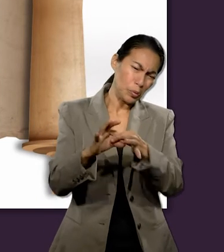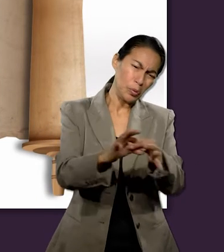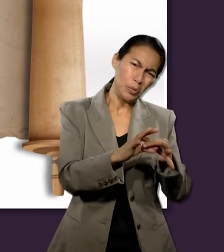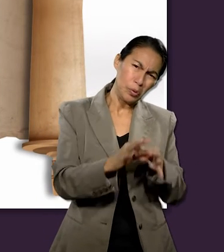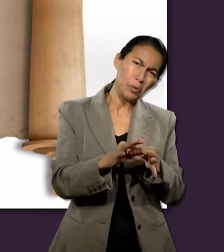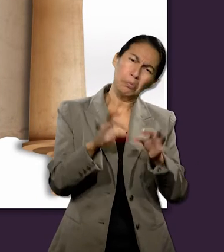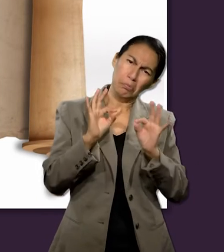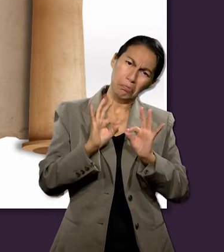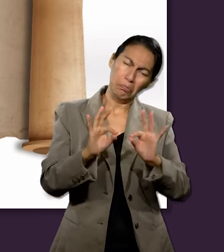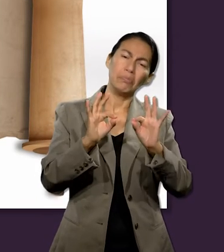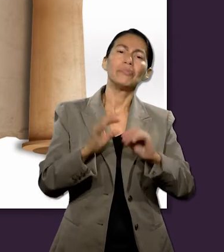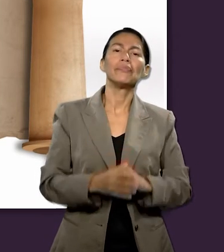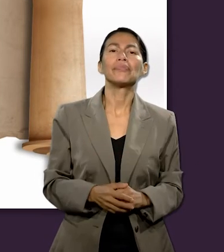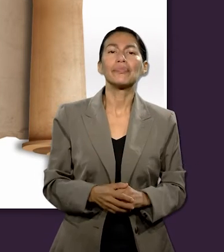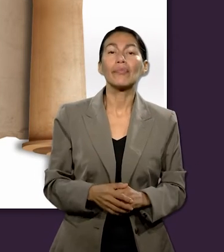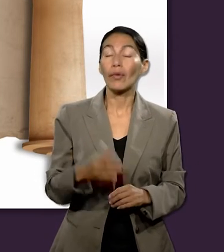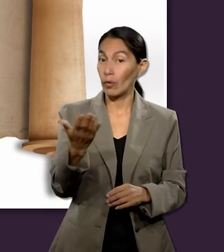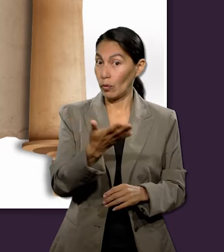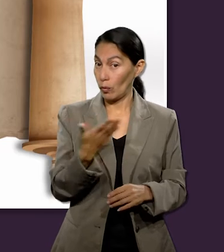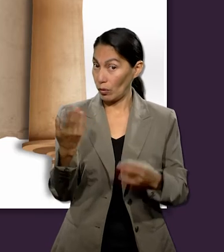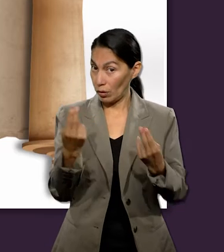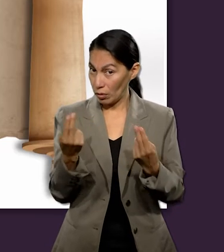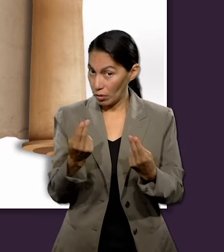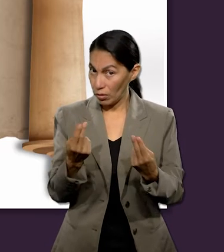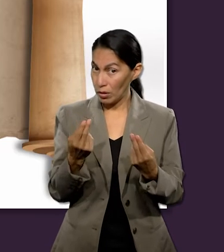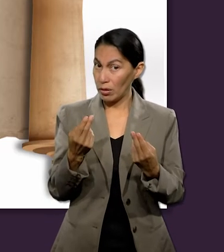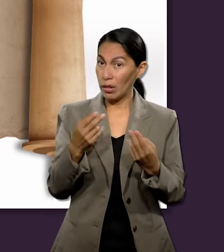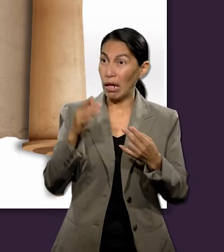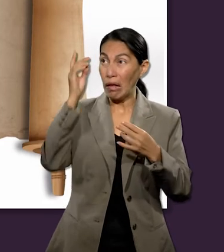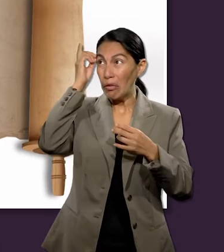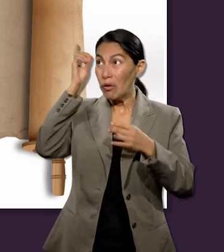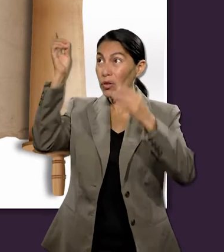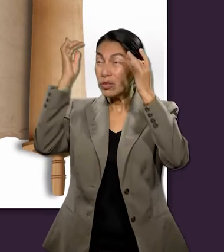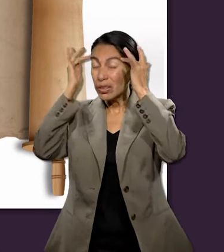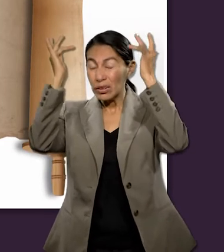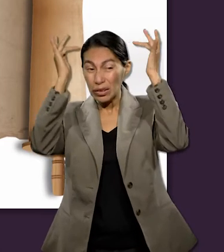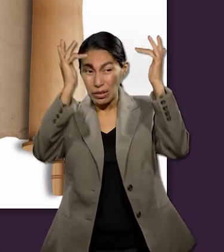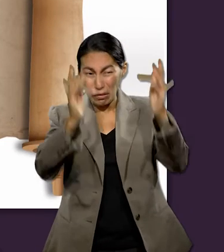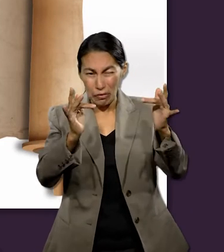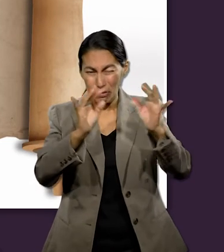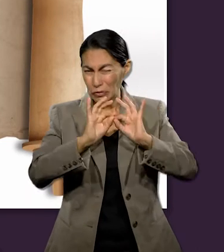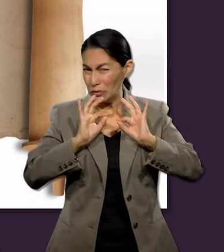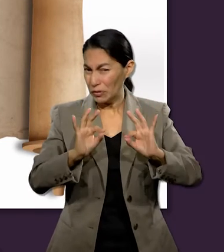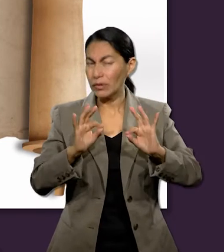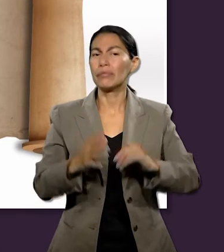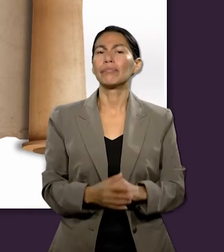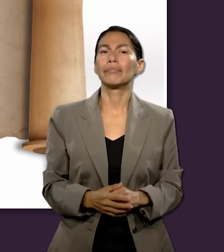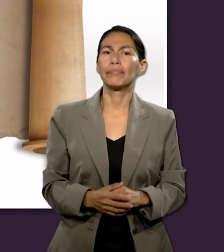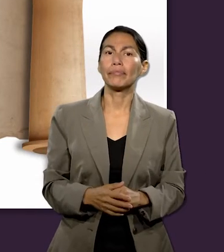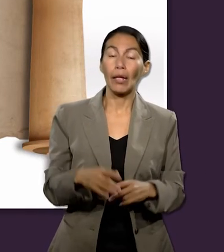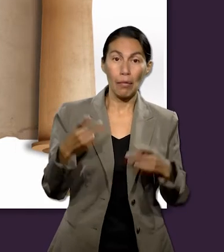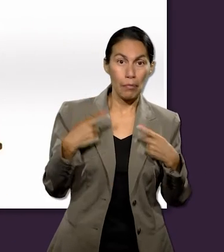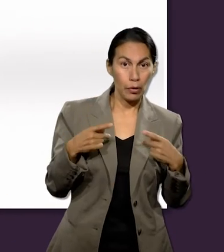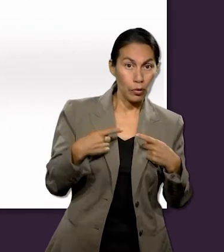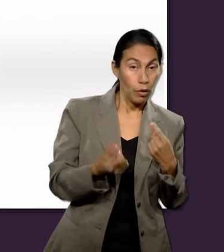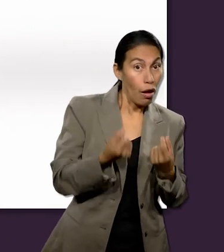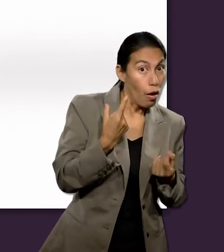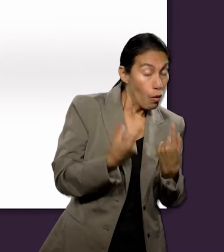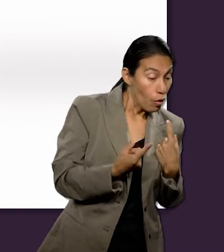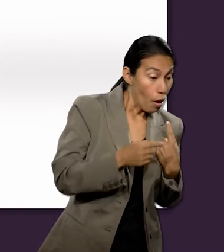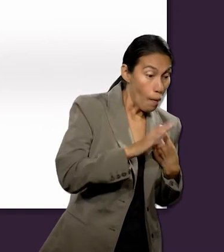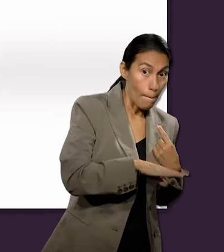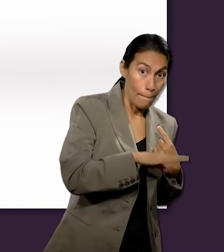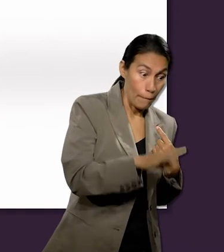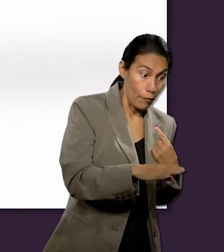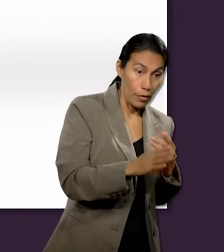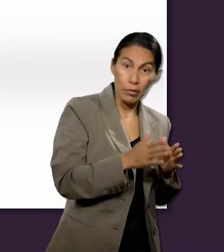una unidad maravillosa e inseparable. Y todo necesita ser santificado por Dios. Cuando